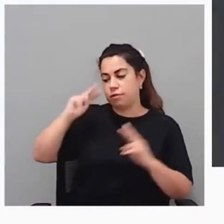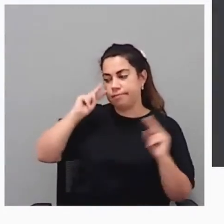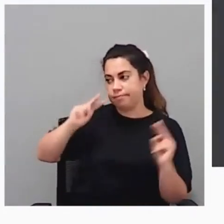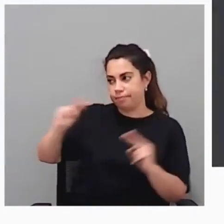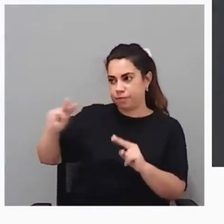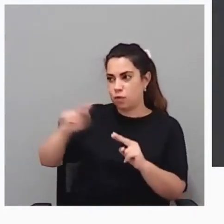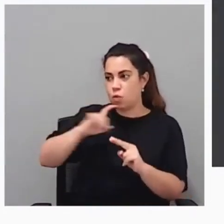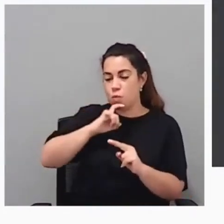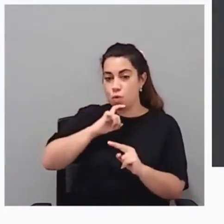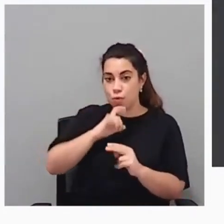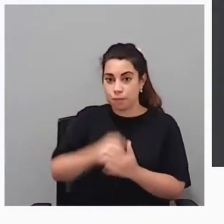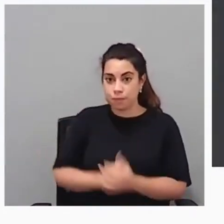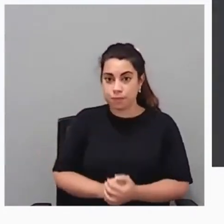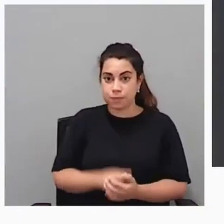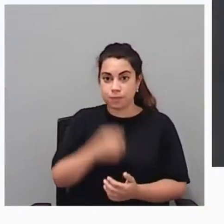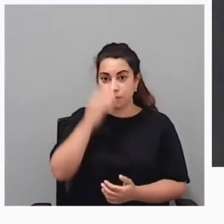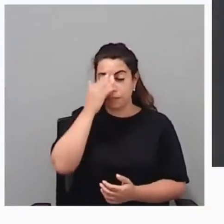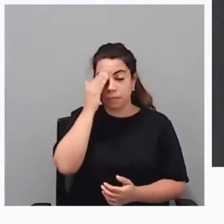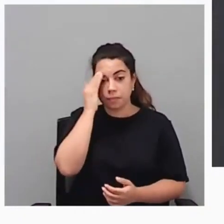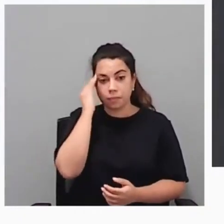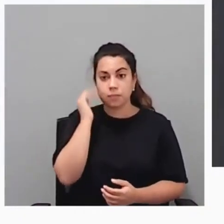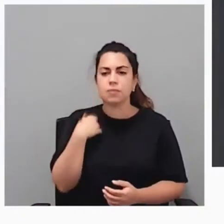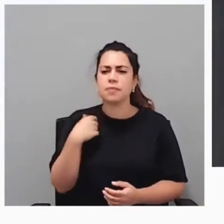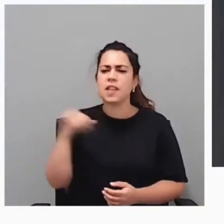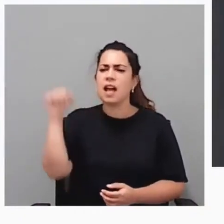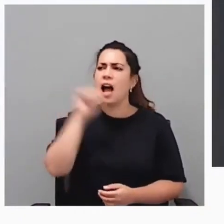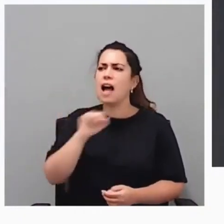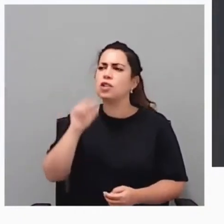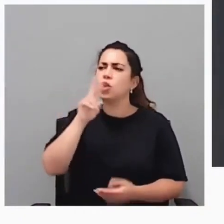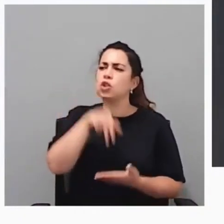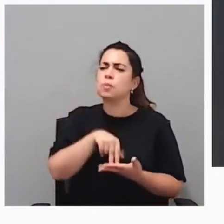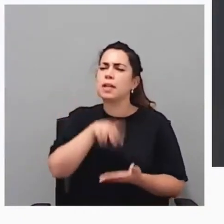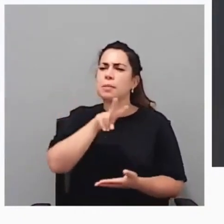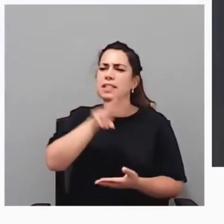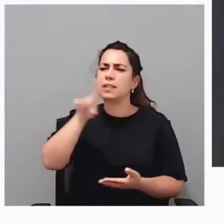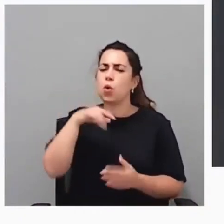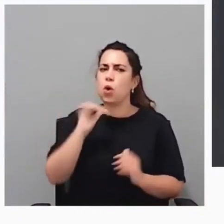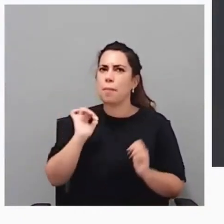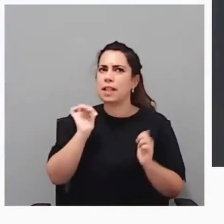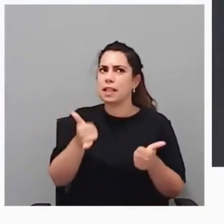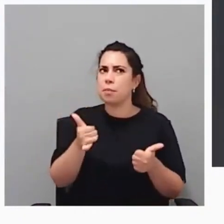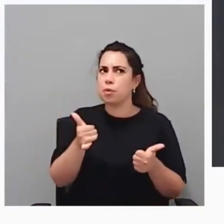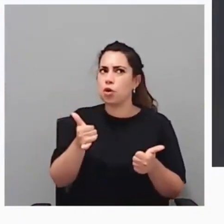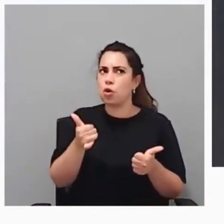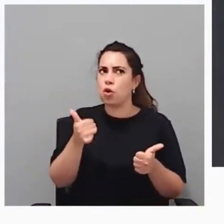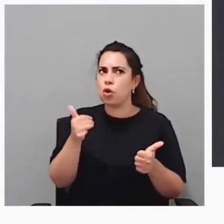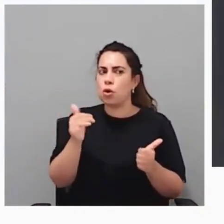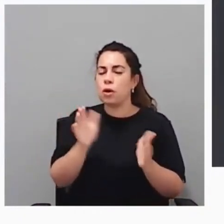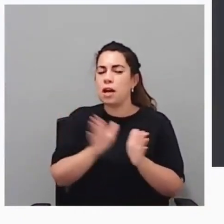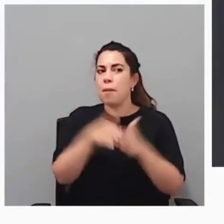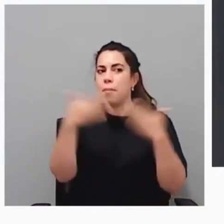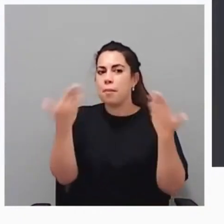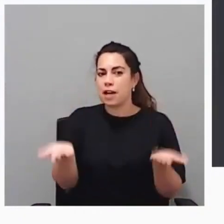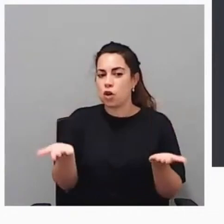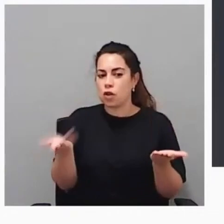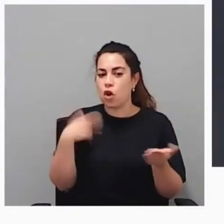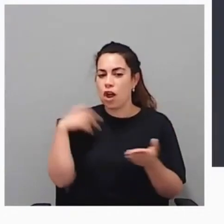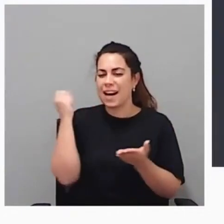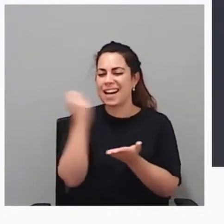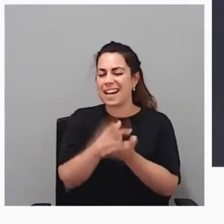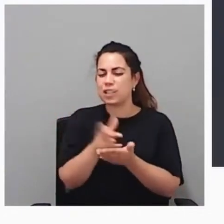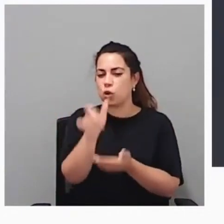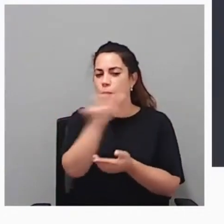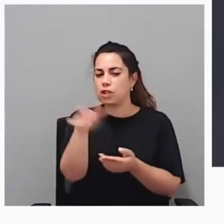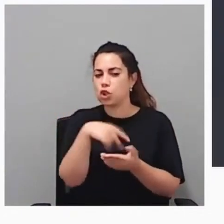Mirad, a primeros del 2021, el Washington Post, lanzó un reto a todos sus lectores para que